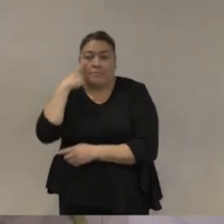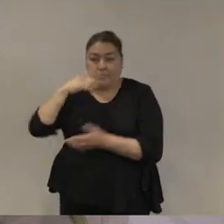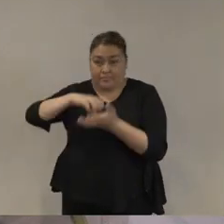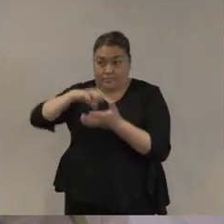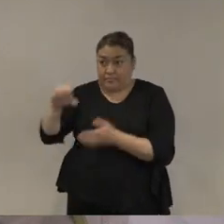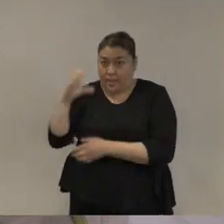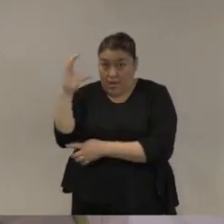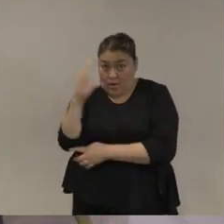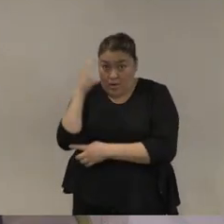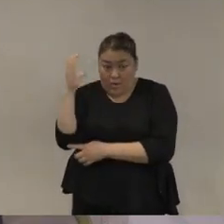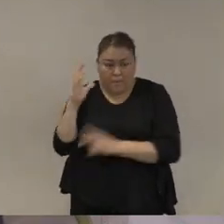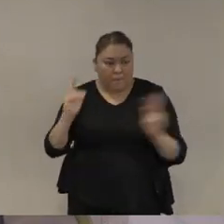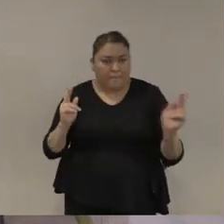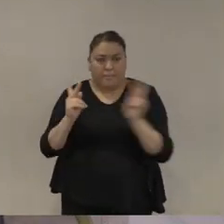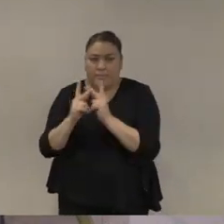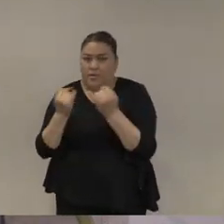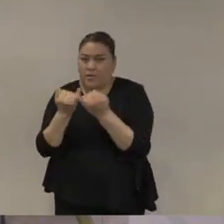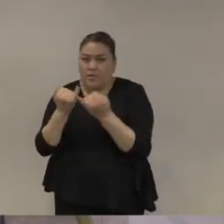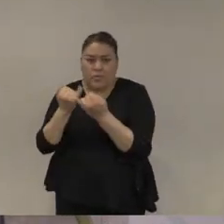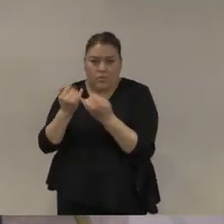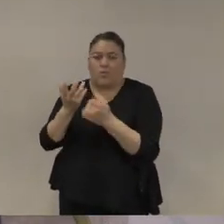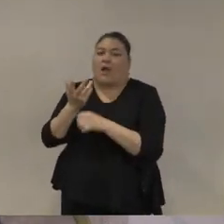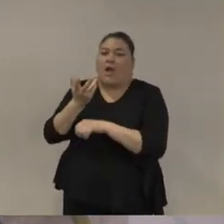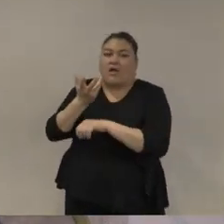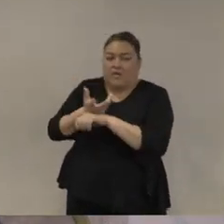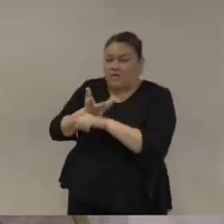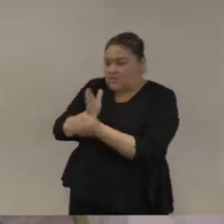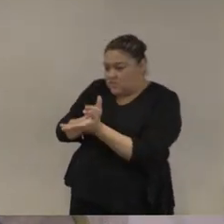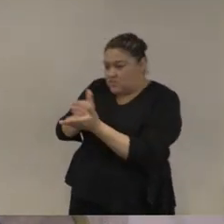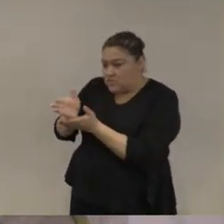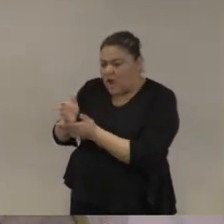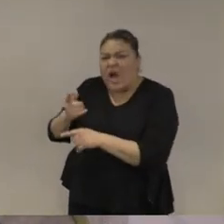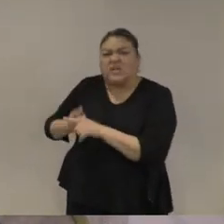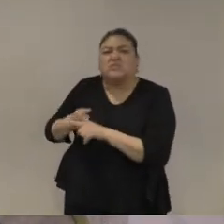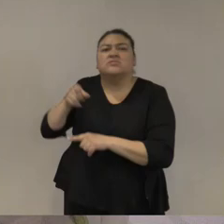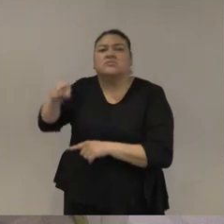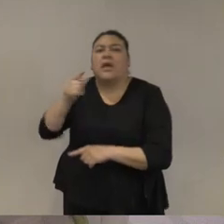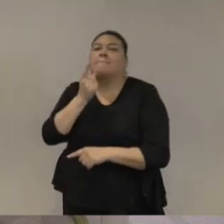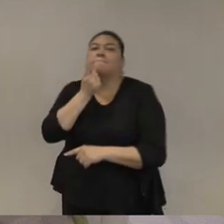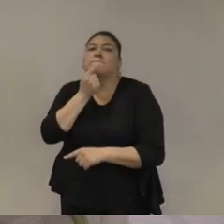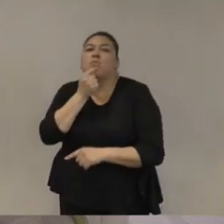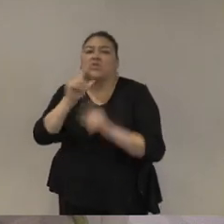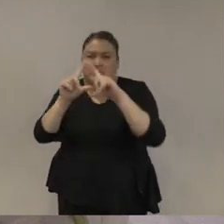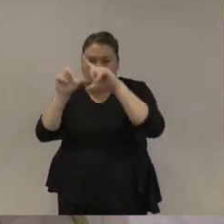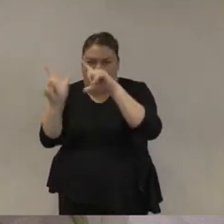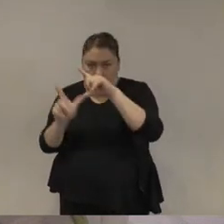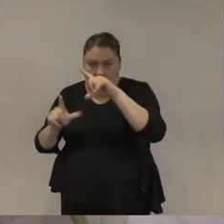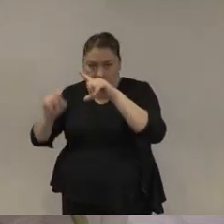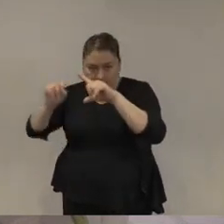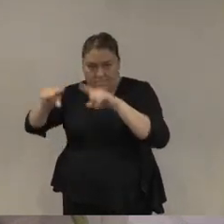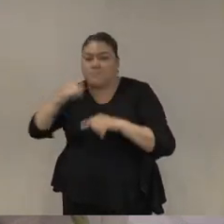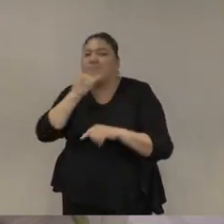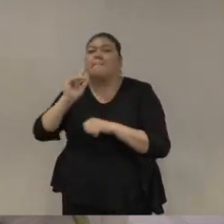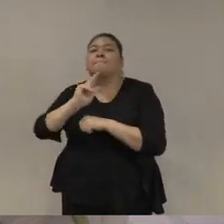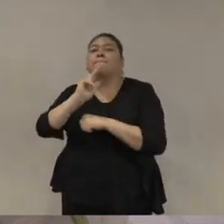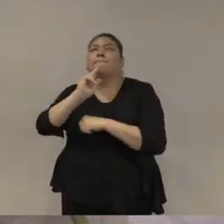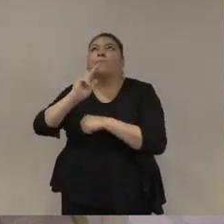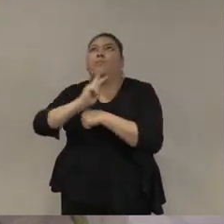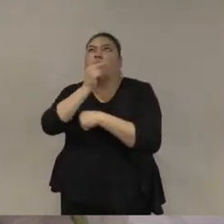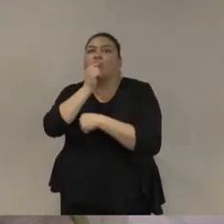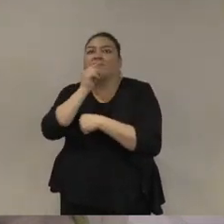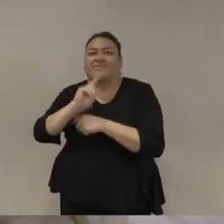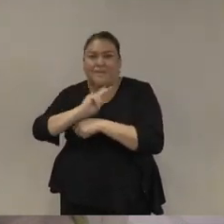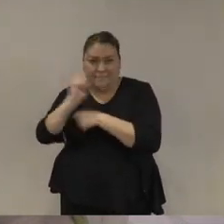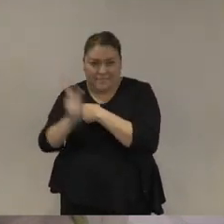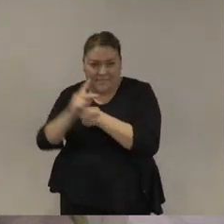especial con la Policía Nacional en donde ellos jugaron no a contrapuntear a